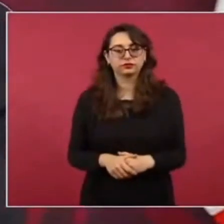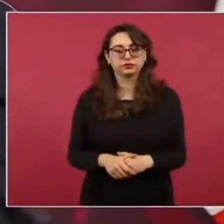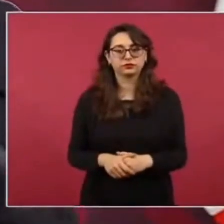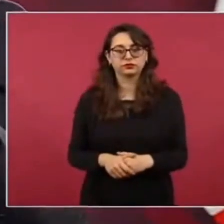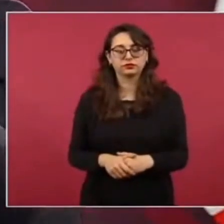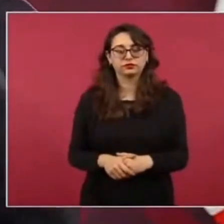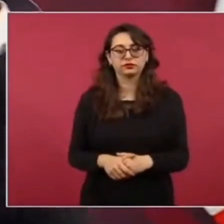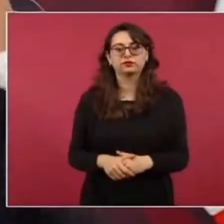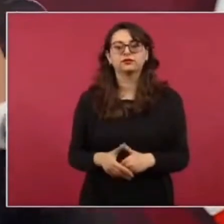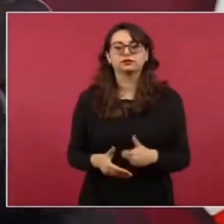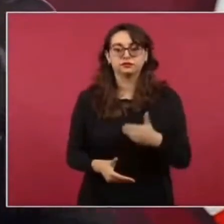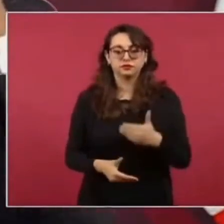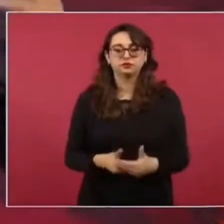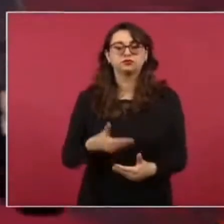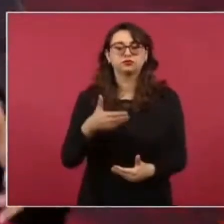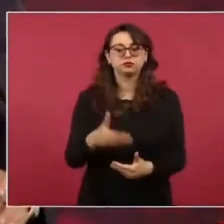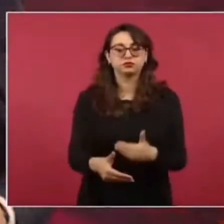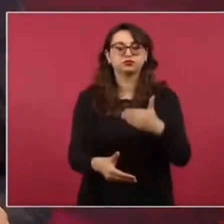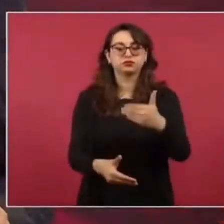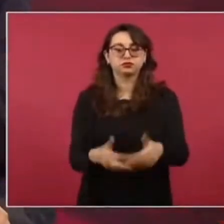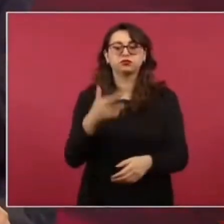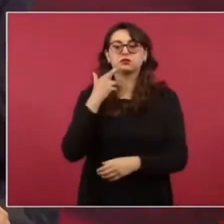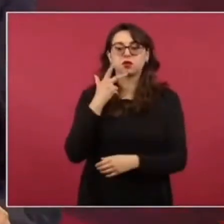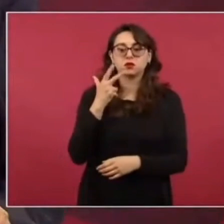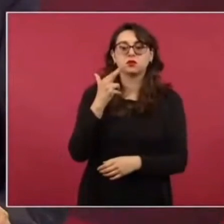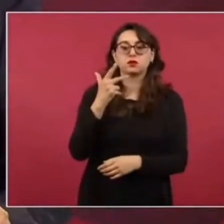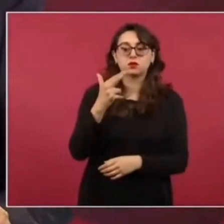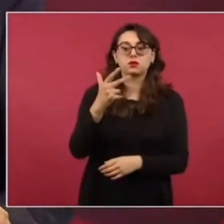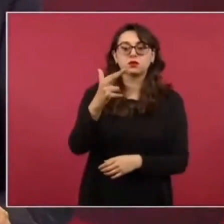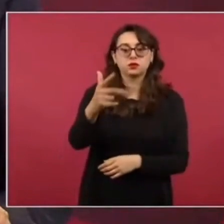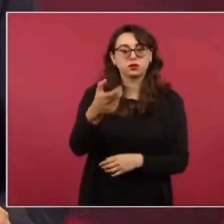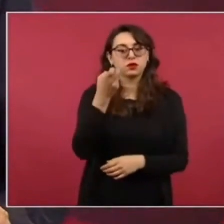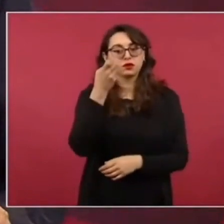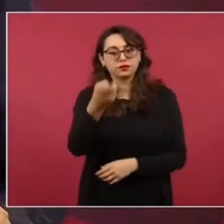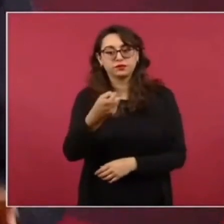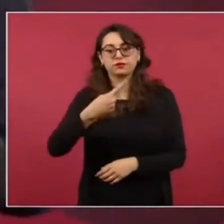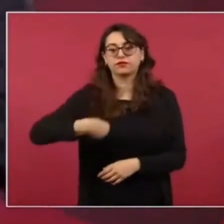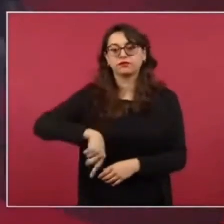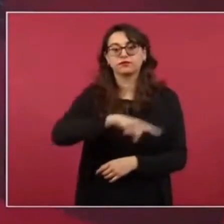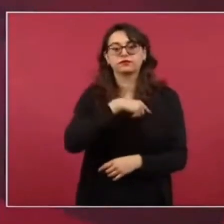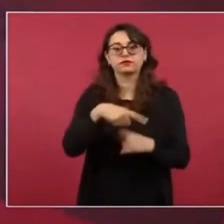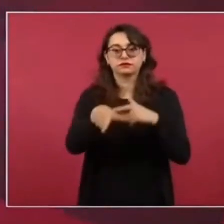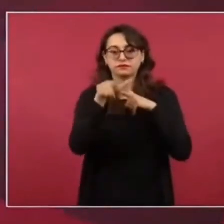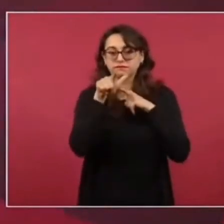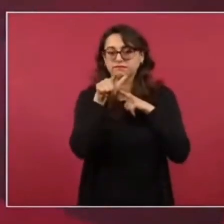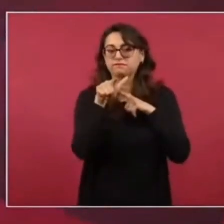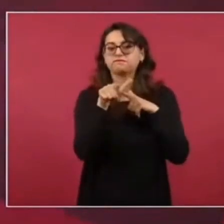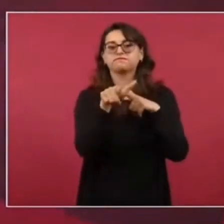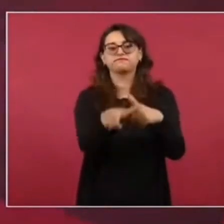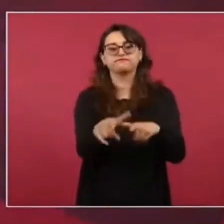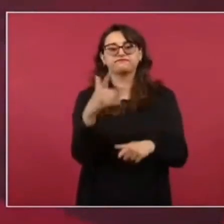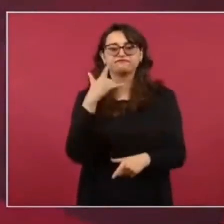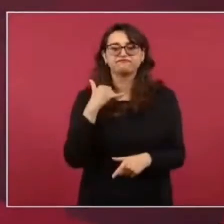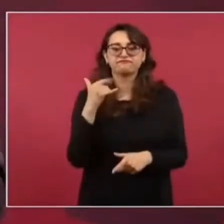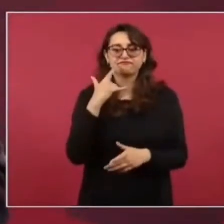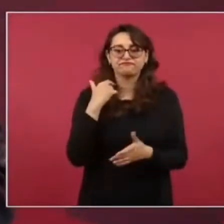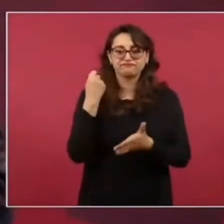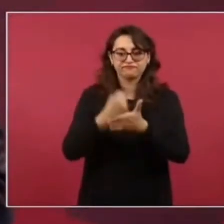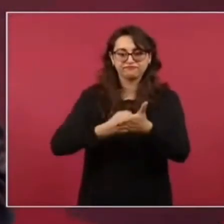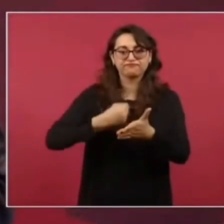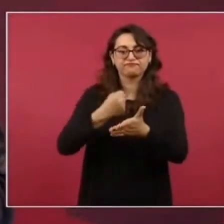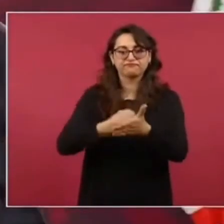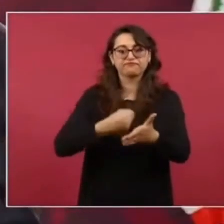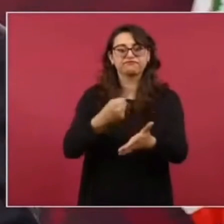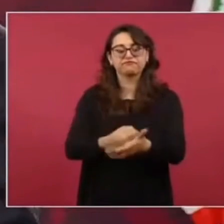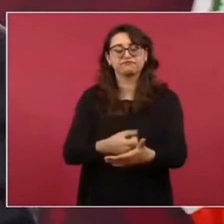Y hemos ido avanzando y vamos a continuar así. Y por eso esta campaña